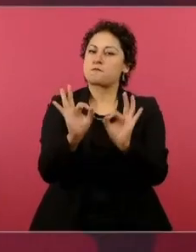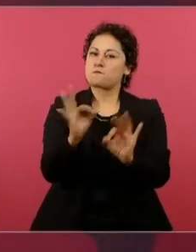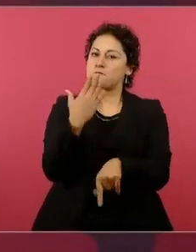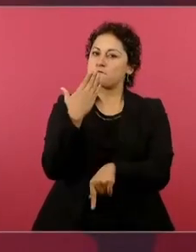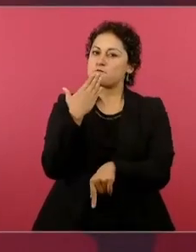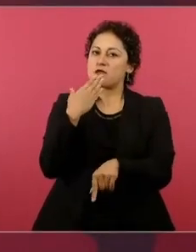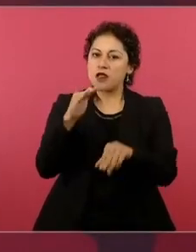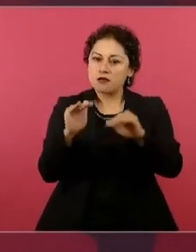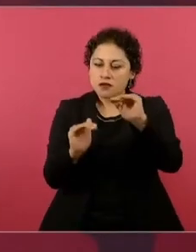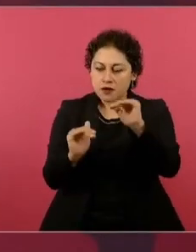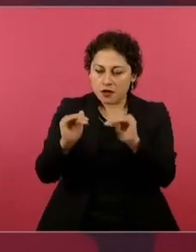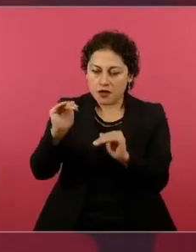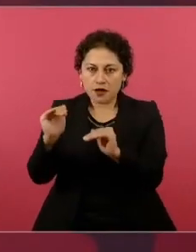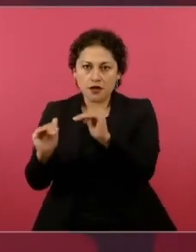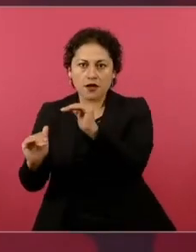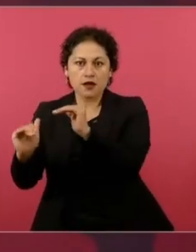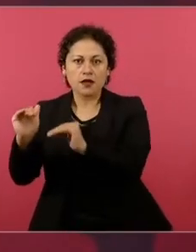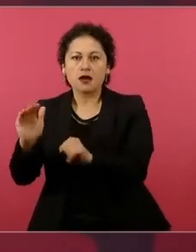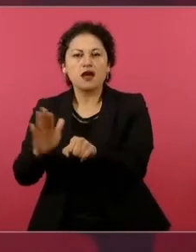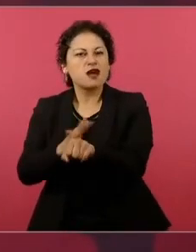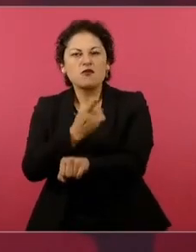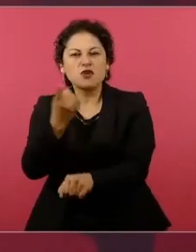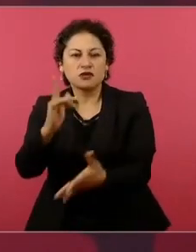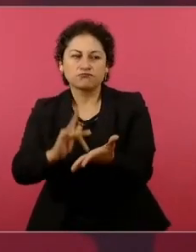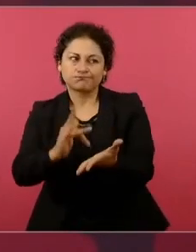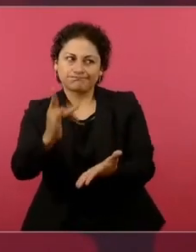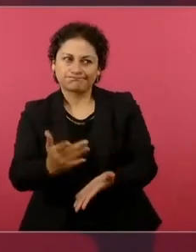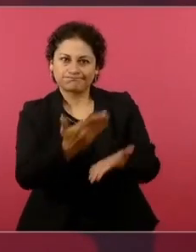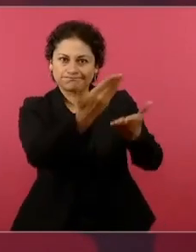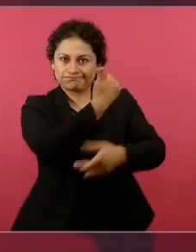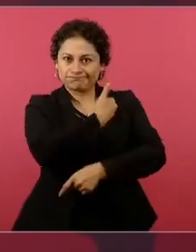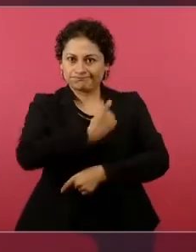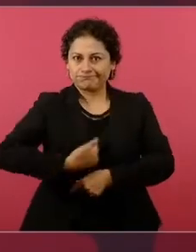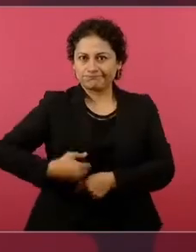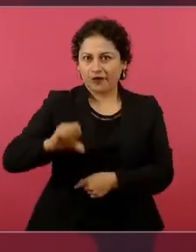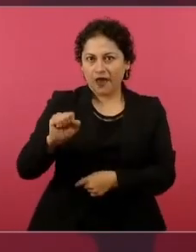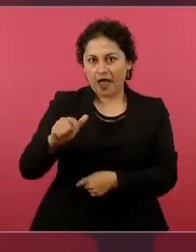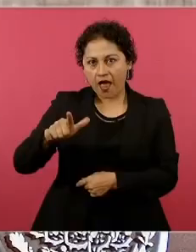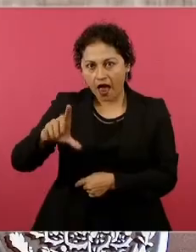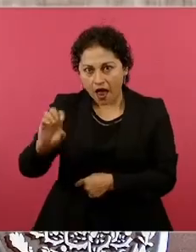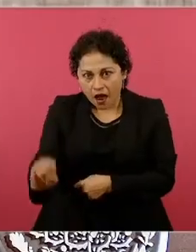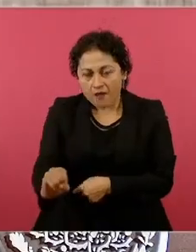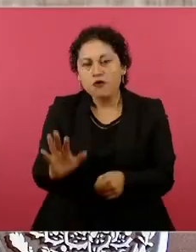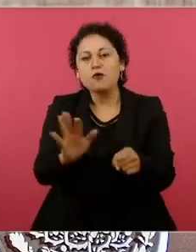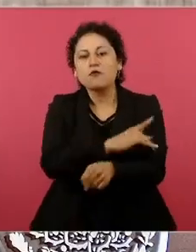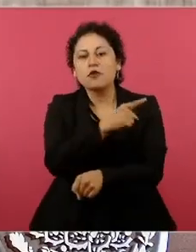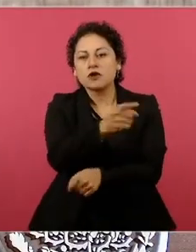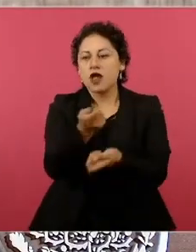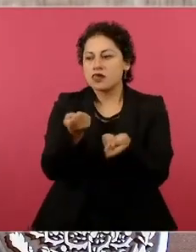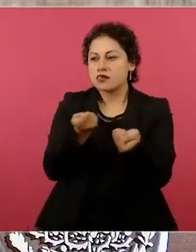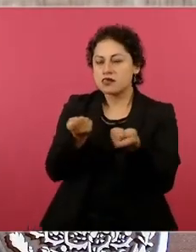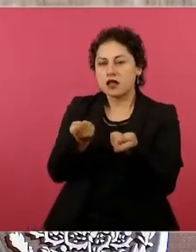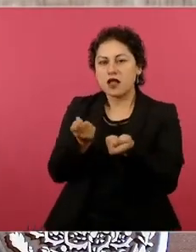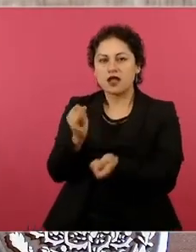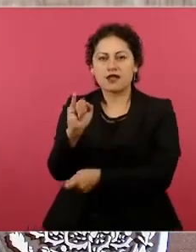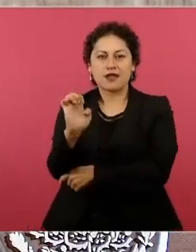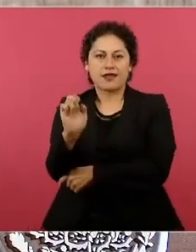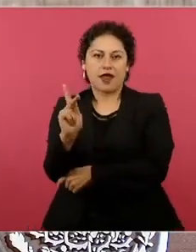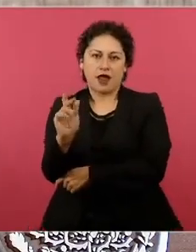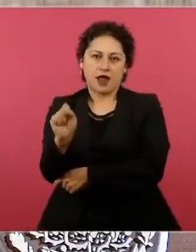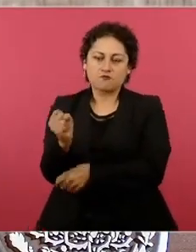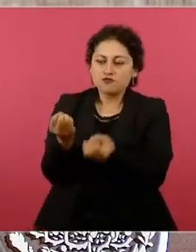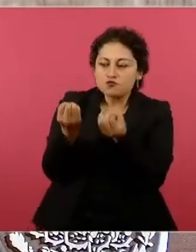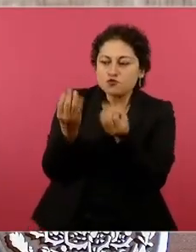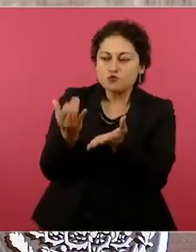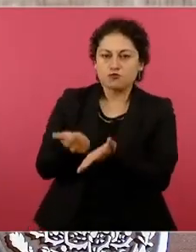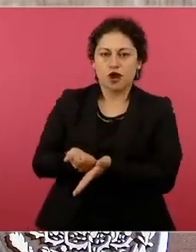gracias a la política del señor presidente Andrés Manuel López Obrador en relación al IEPS y por eso vemos en cada